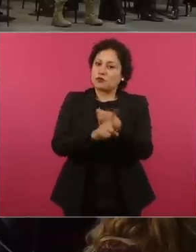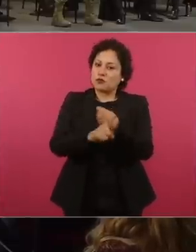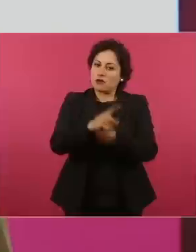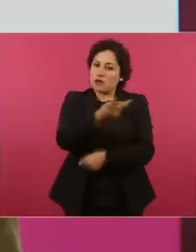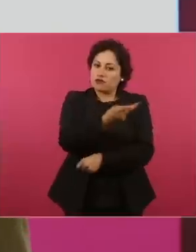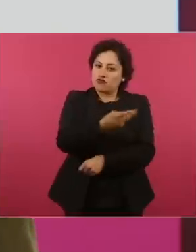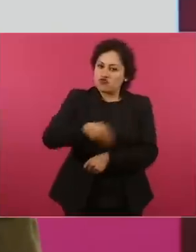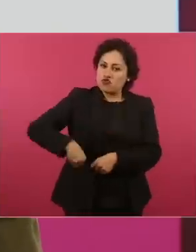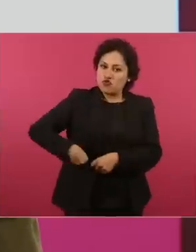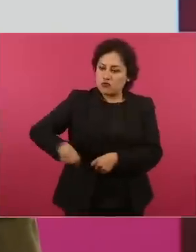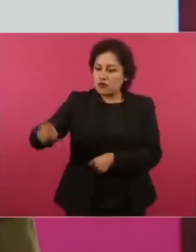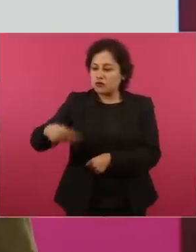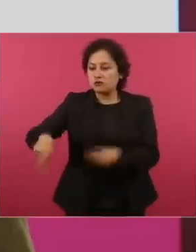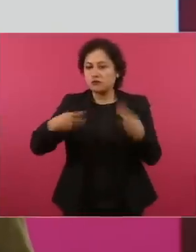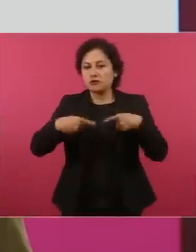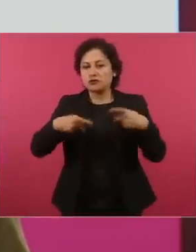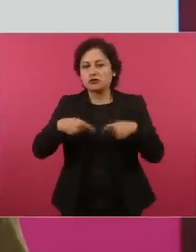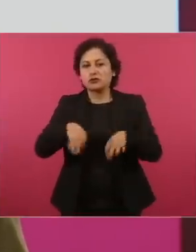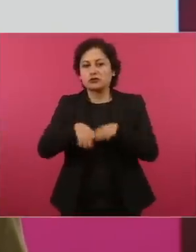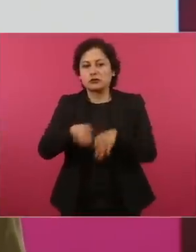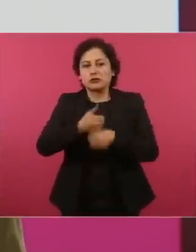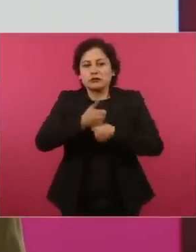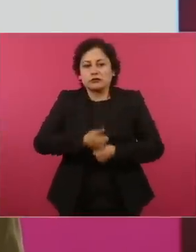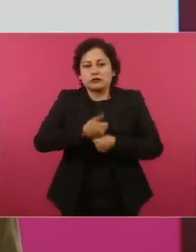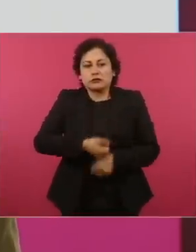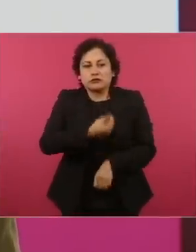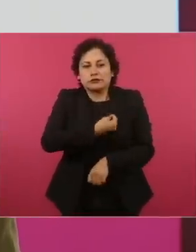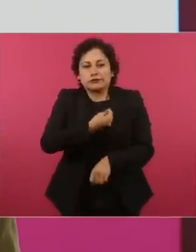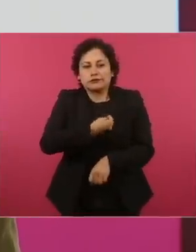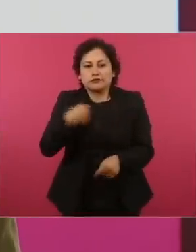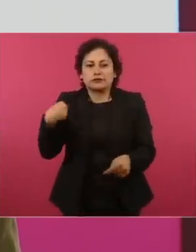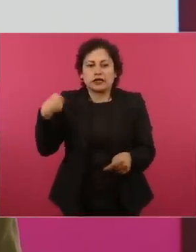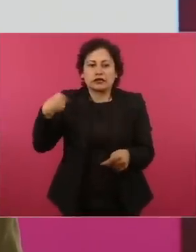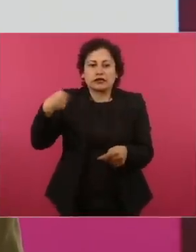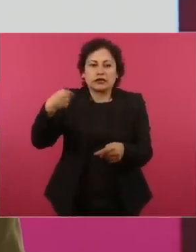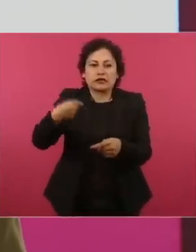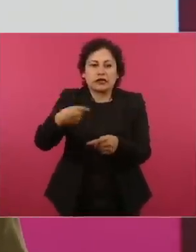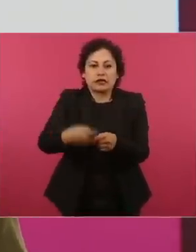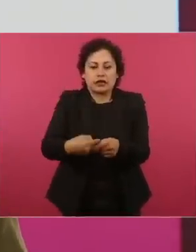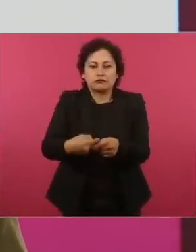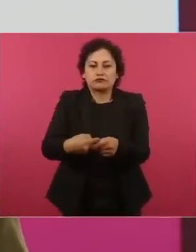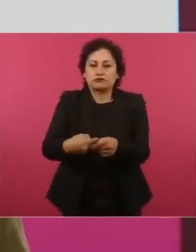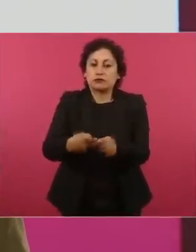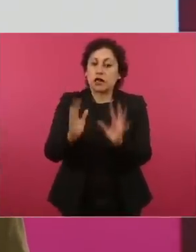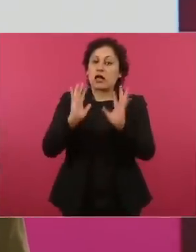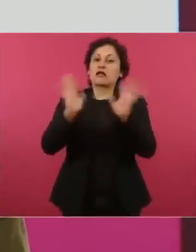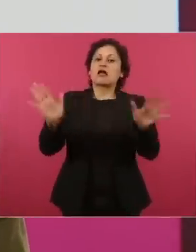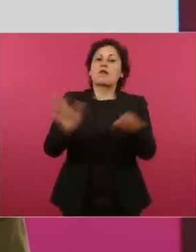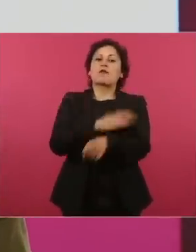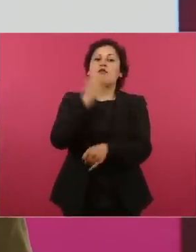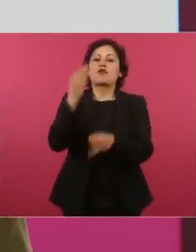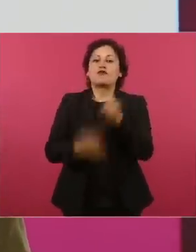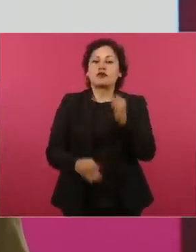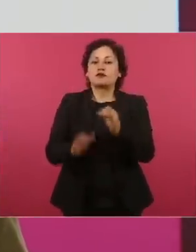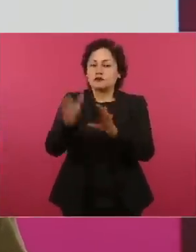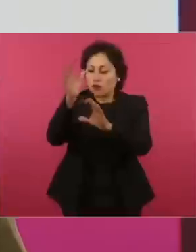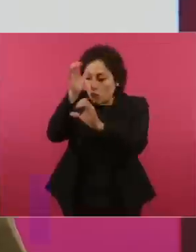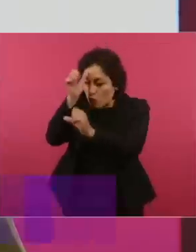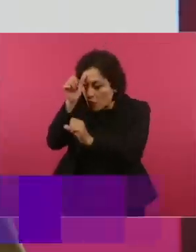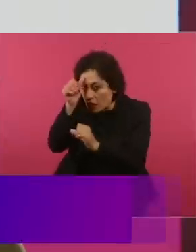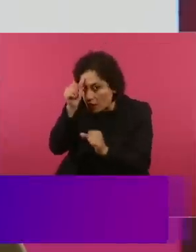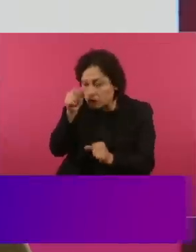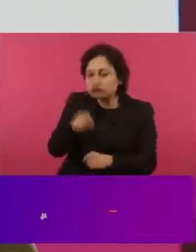y los trabajadores y de sus organizaciones sindicales, se logra avanzar en el